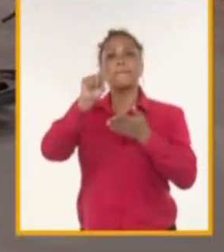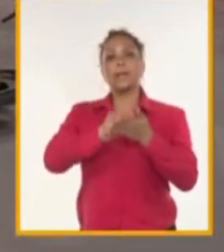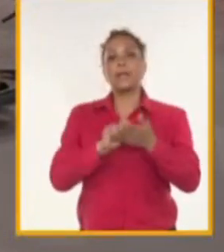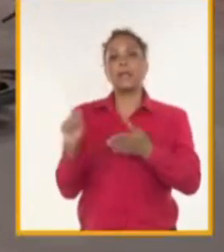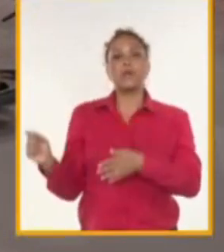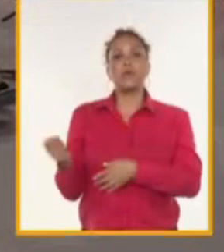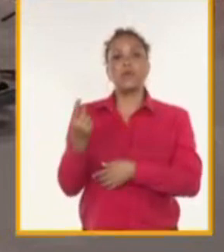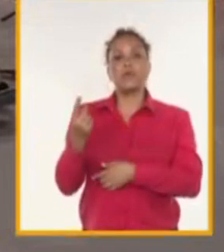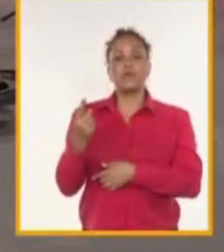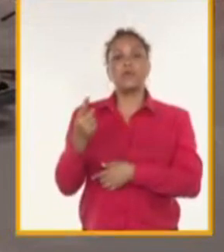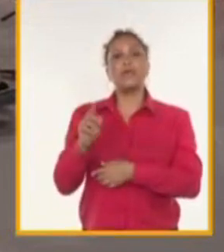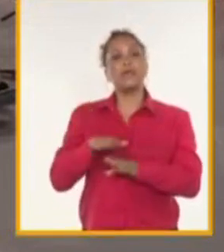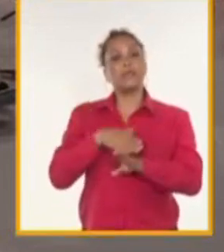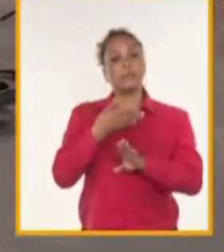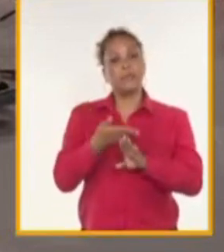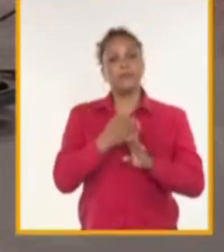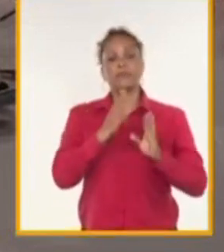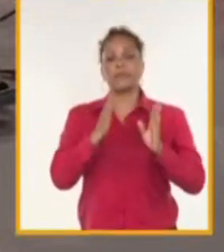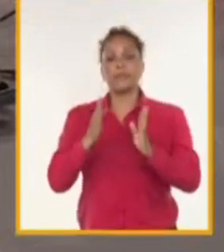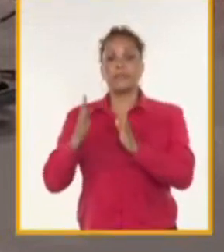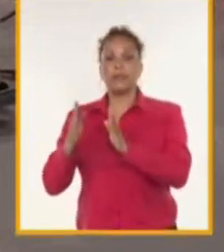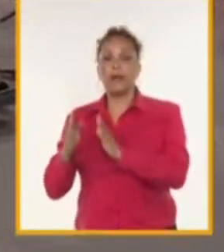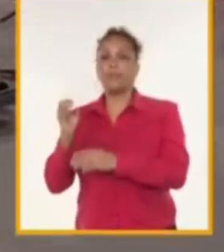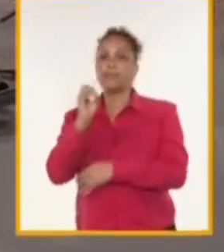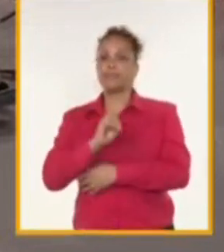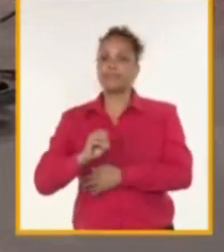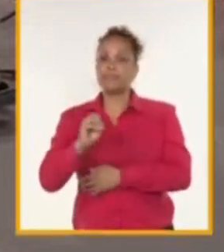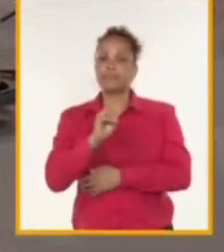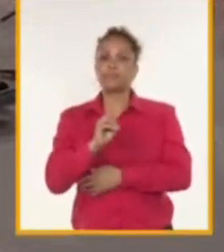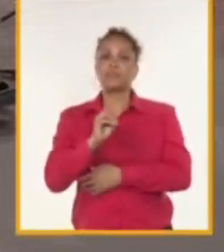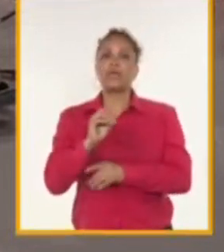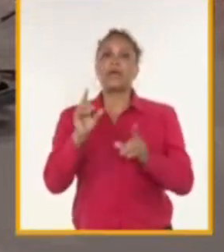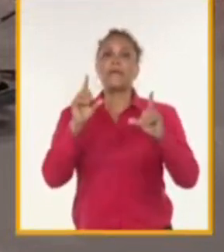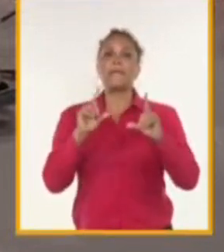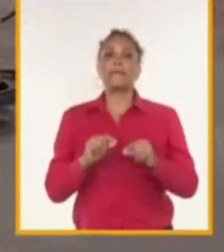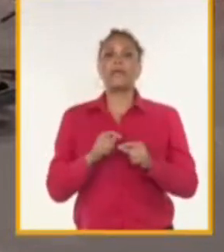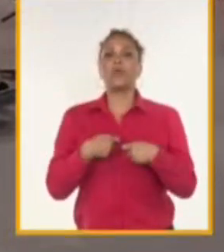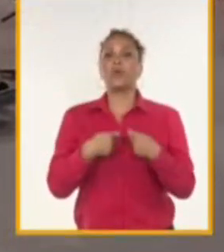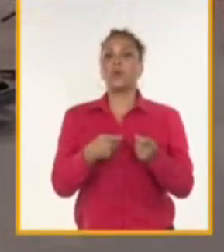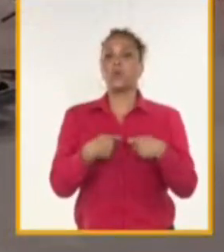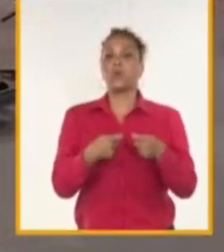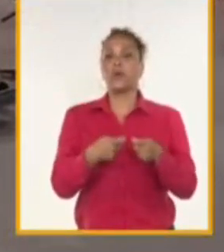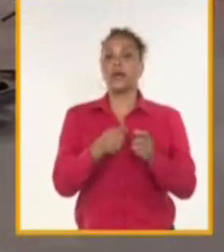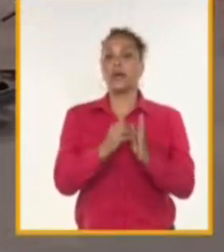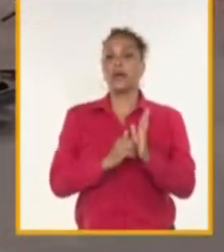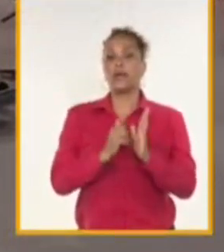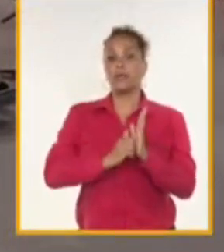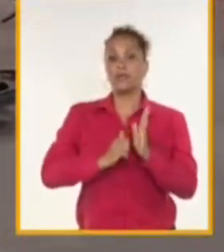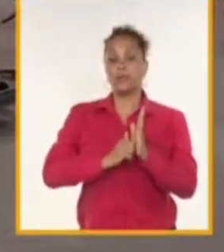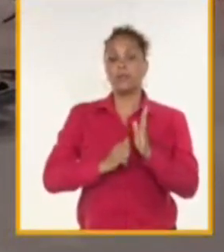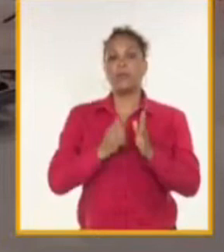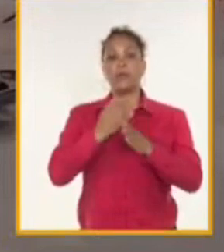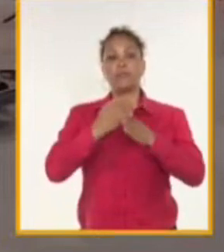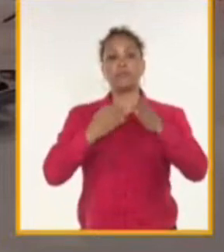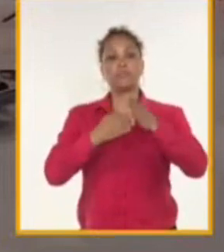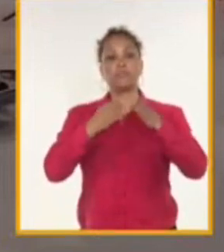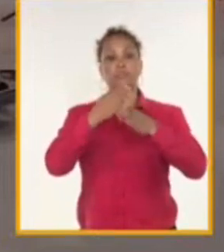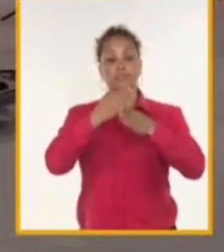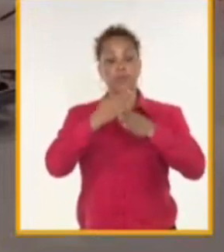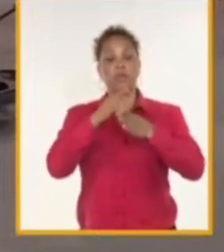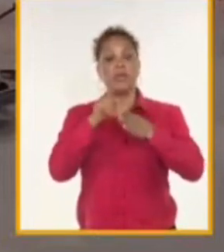construir por etapas, minimizando los gastos que puedan haber por el desarrollo de infraestructuras que no vayan a ser